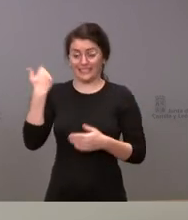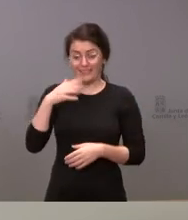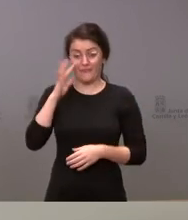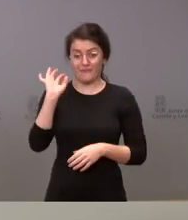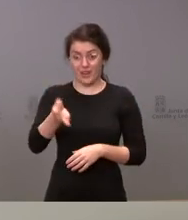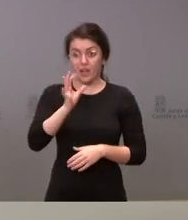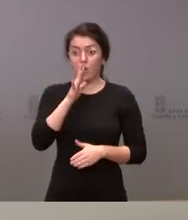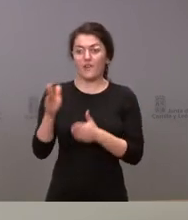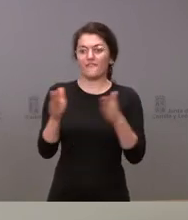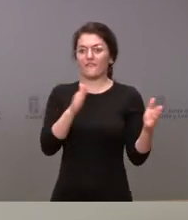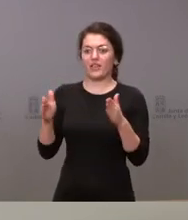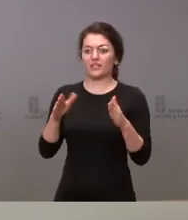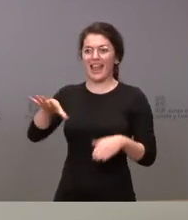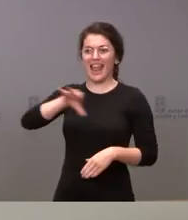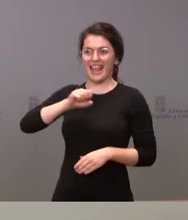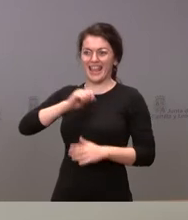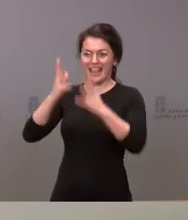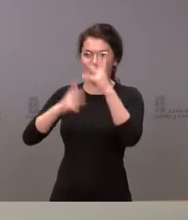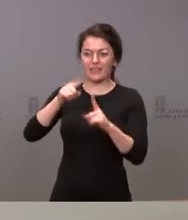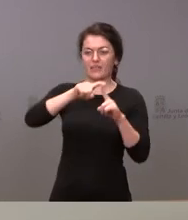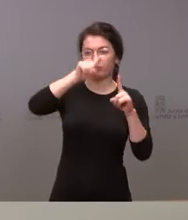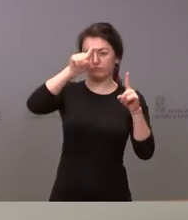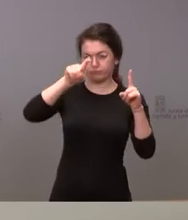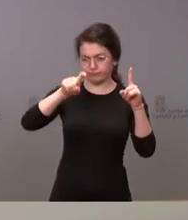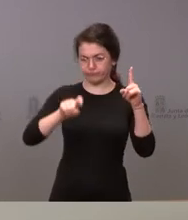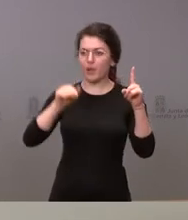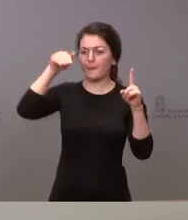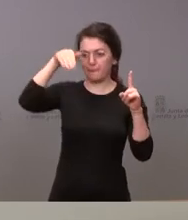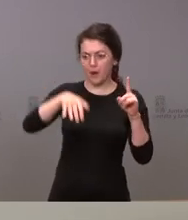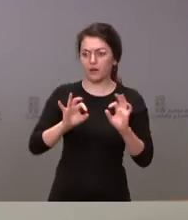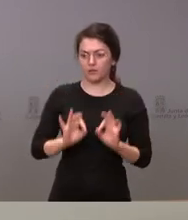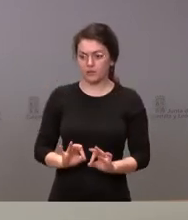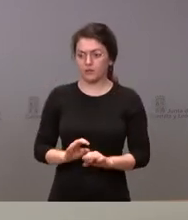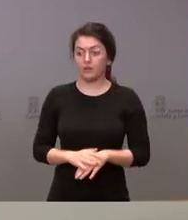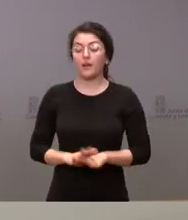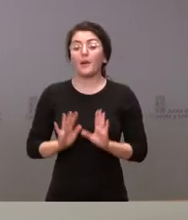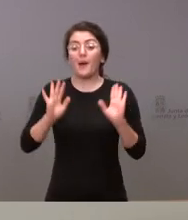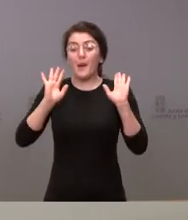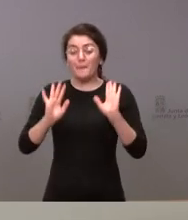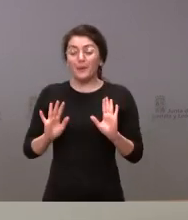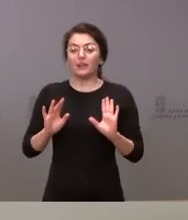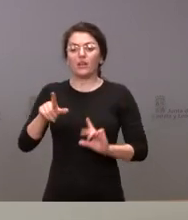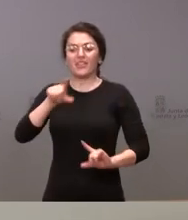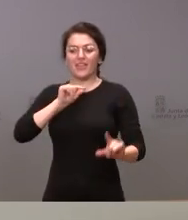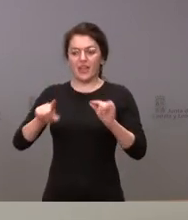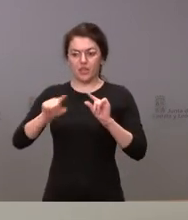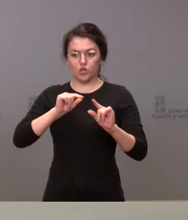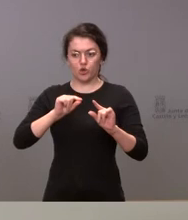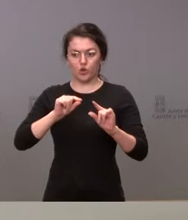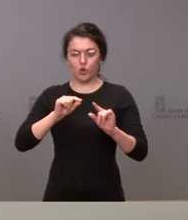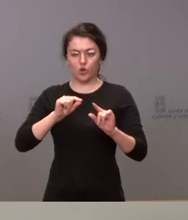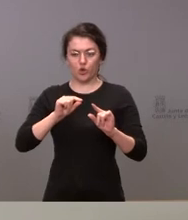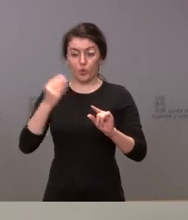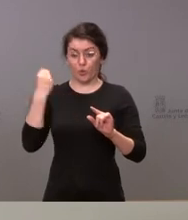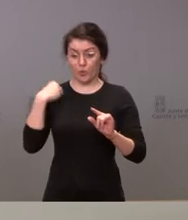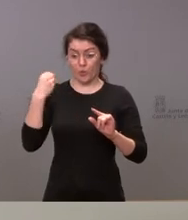de la incidencia está siendo más consolidado, más acusado, pero cualquier decisión en este ámbito tendría que ser en el